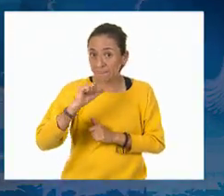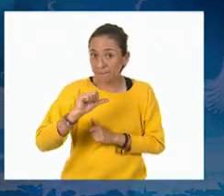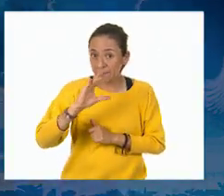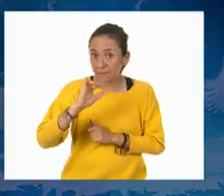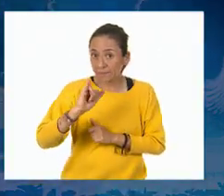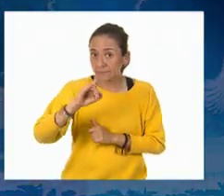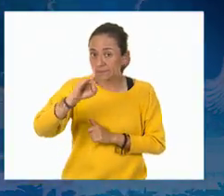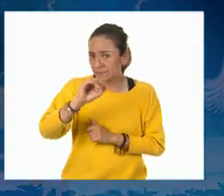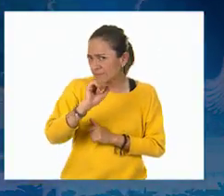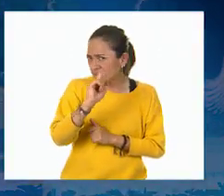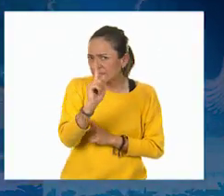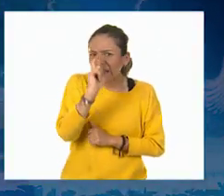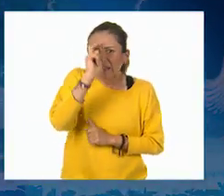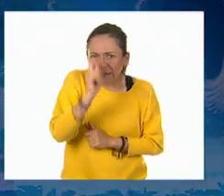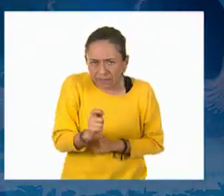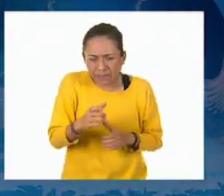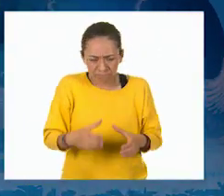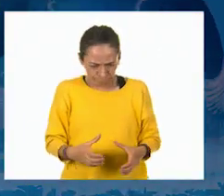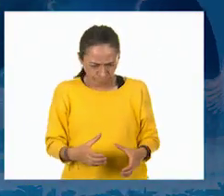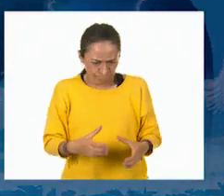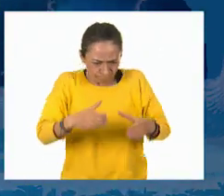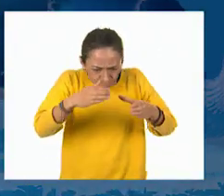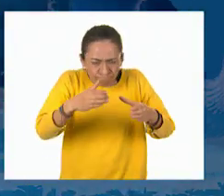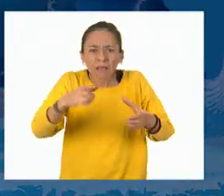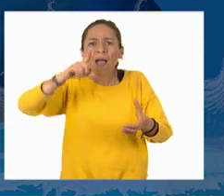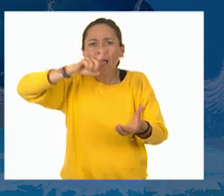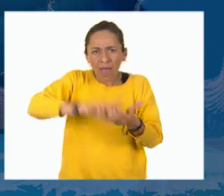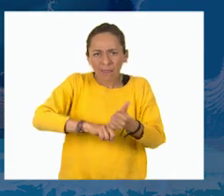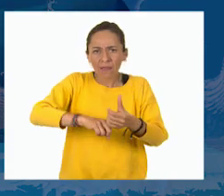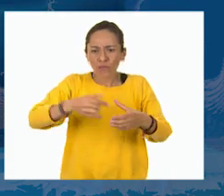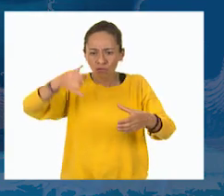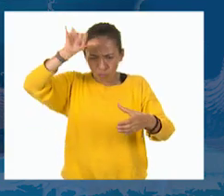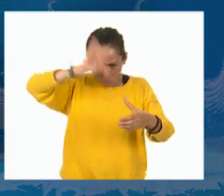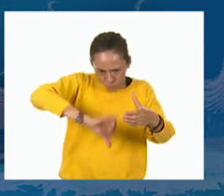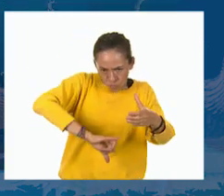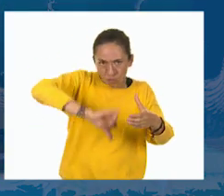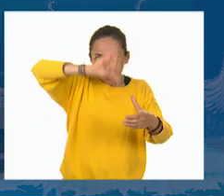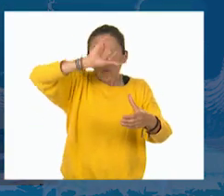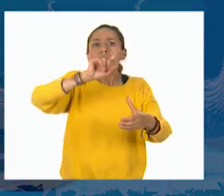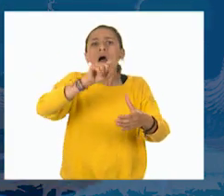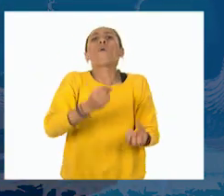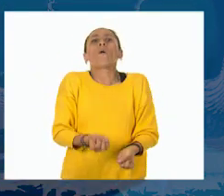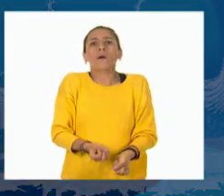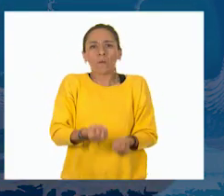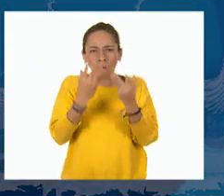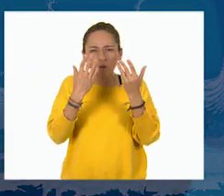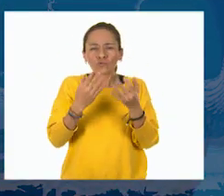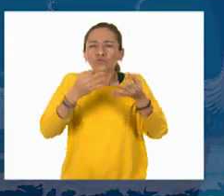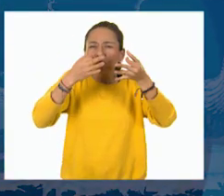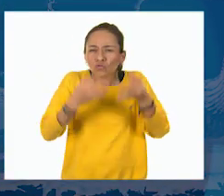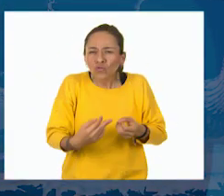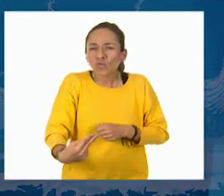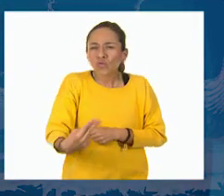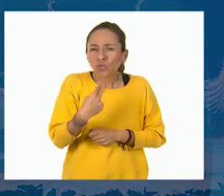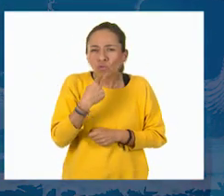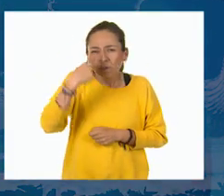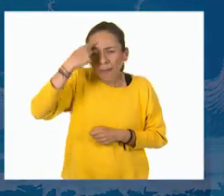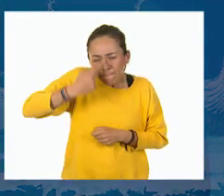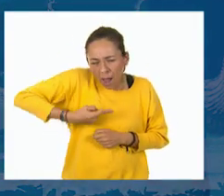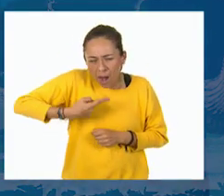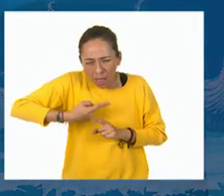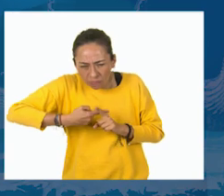líquido que cabe en un recipiente y su principal unidad de medida es el litro.